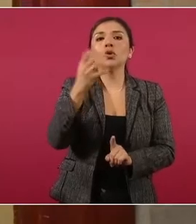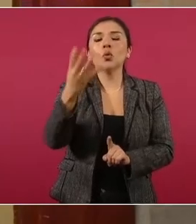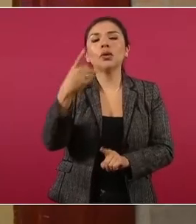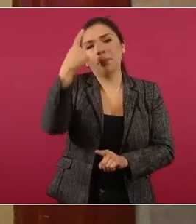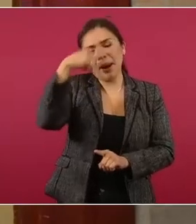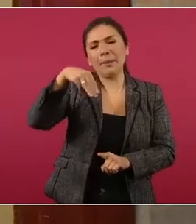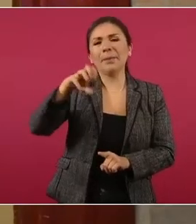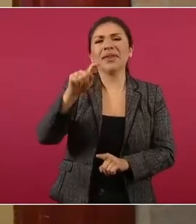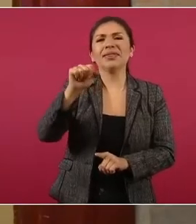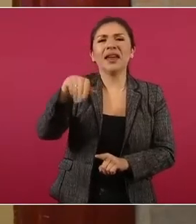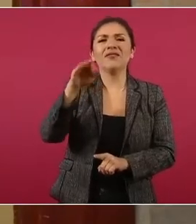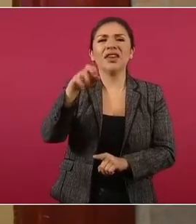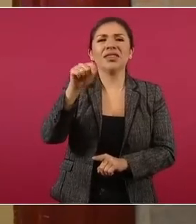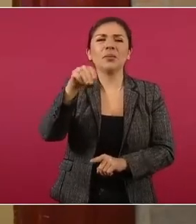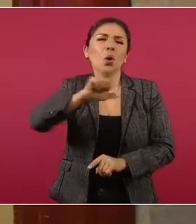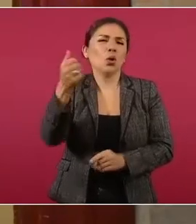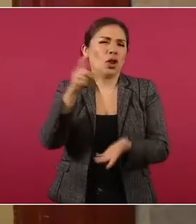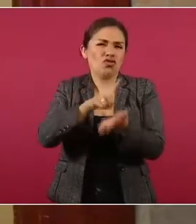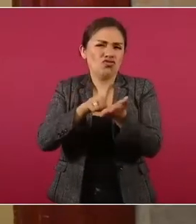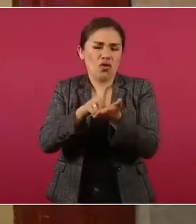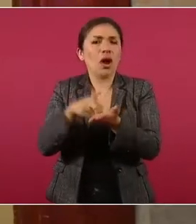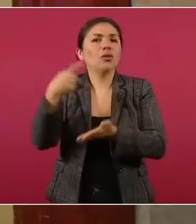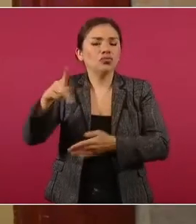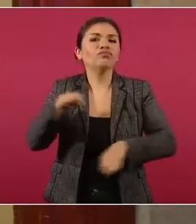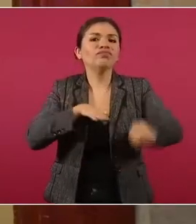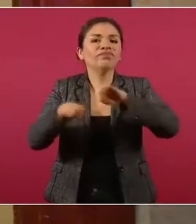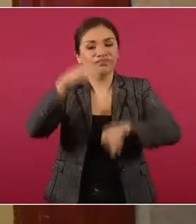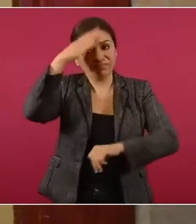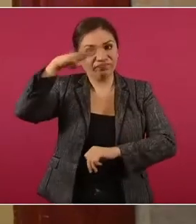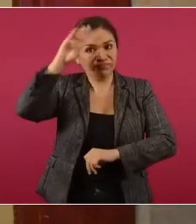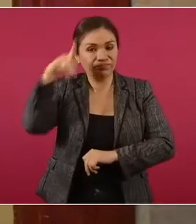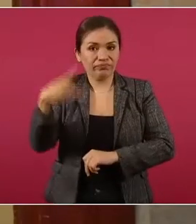metanfetamina por estas operaciones de la Secretaría de Marina.